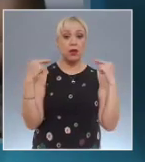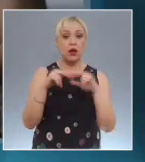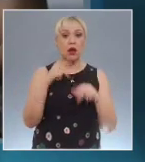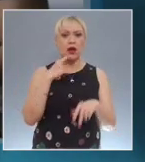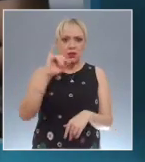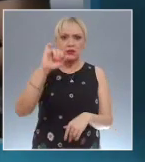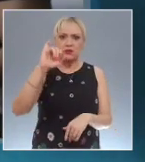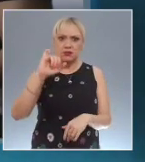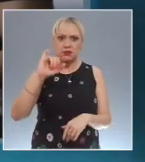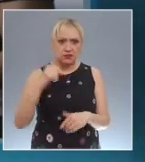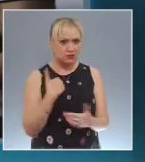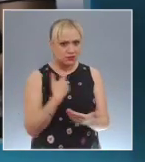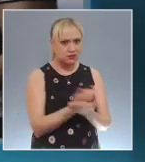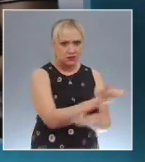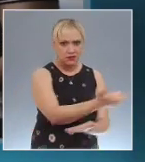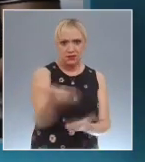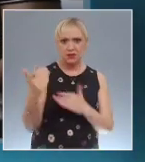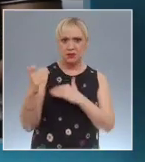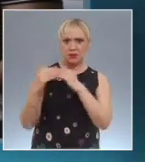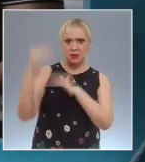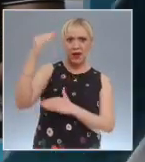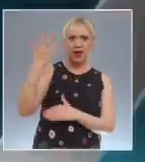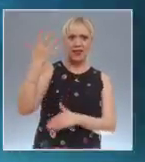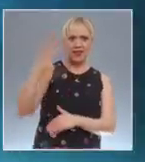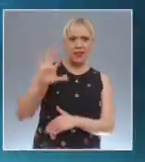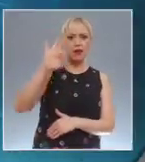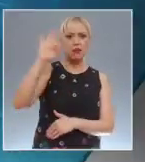10%, pero fue negado desde abril.